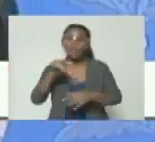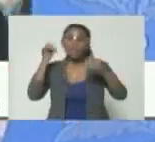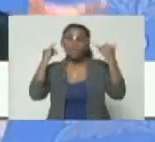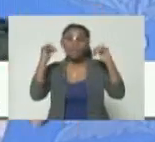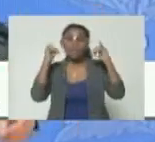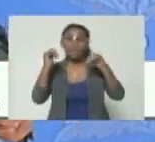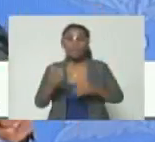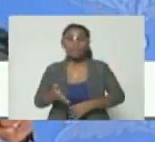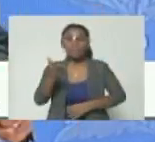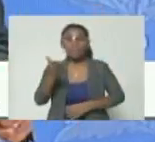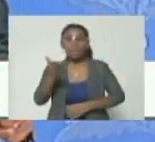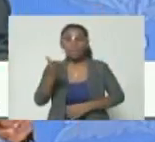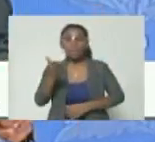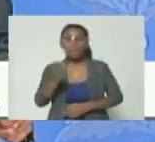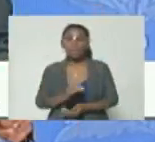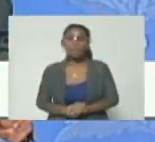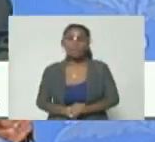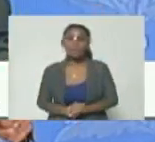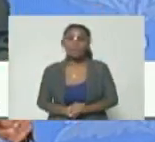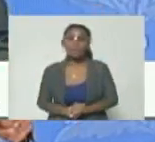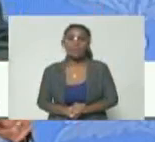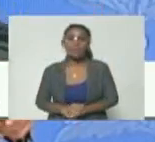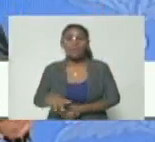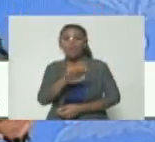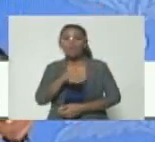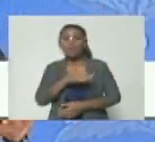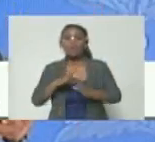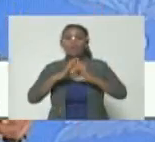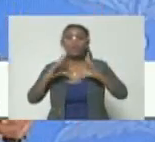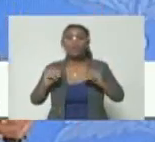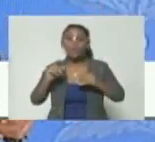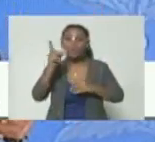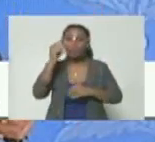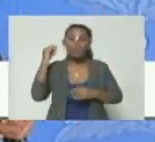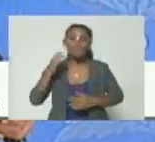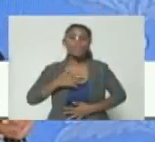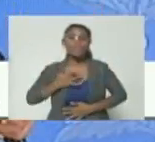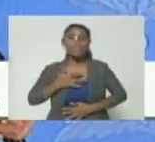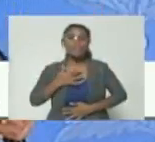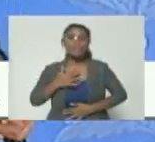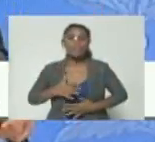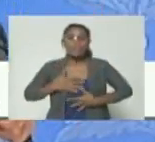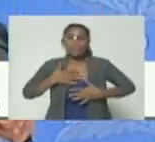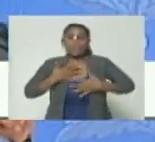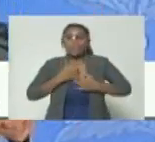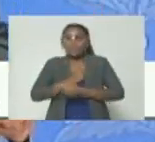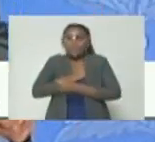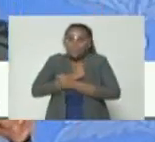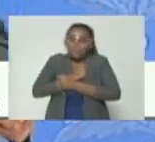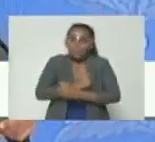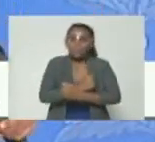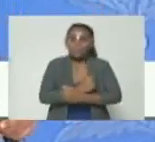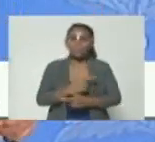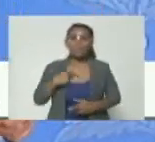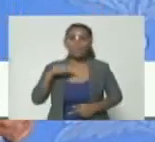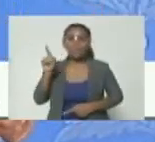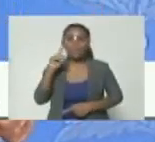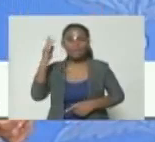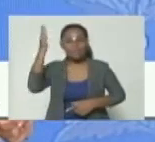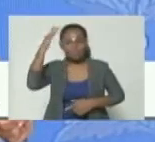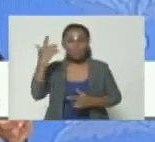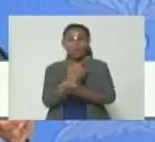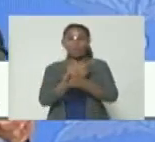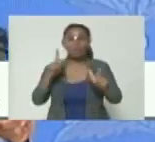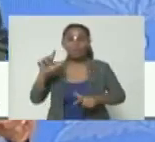patria fue una fiesta lucida donde todas y todos sentimos el fervor la pasión que significa saberse libre